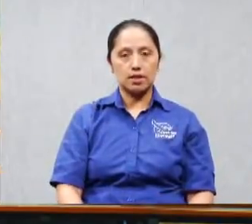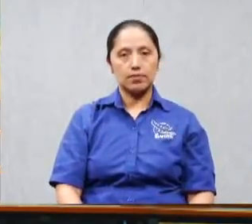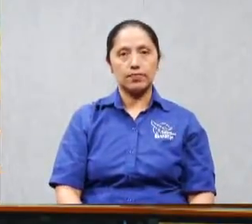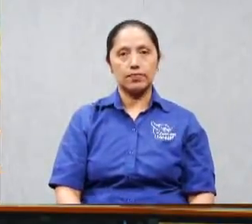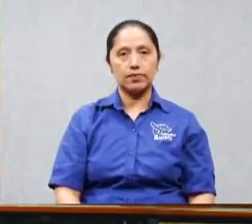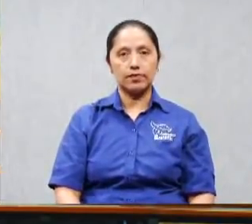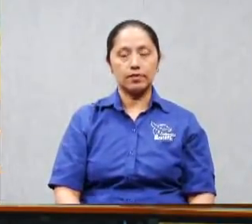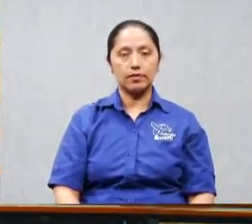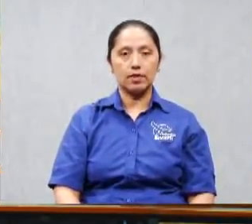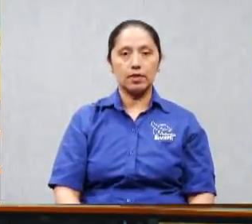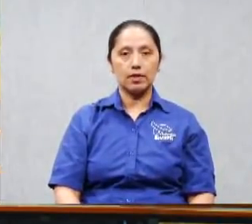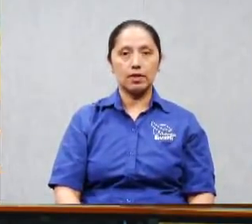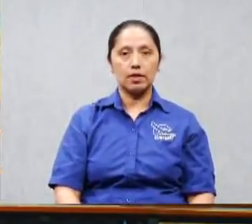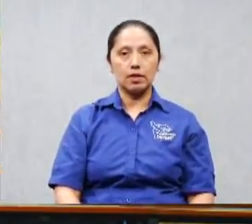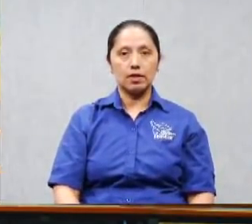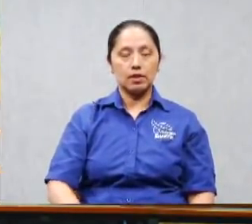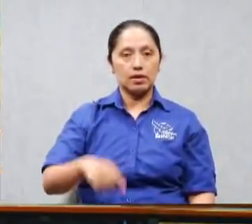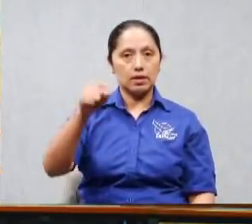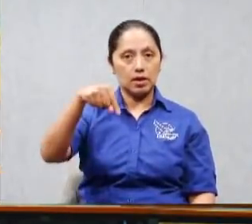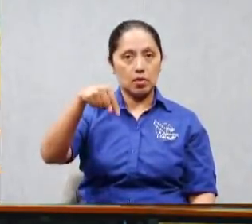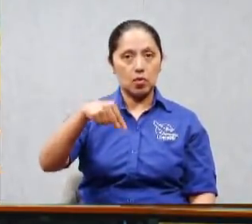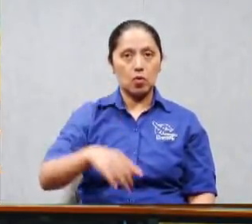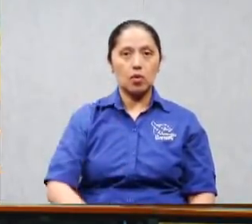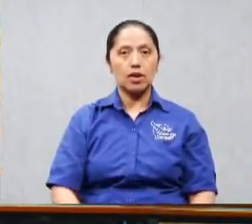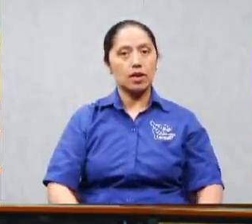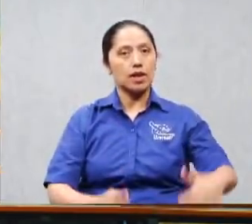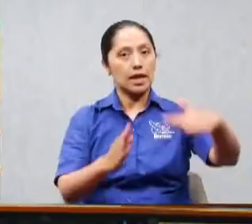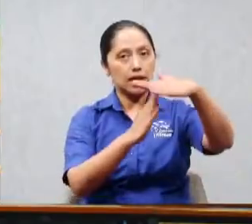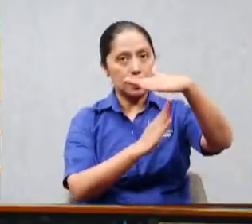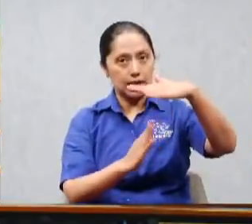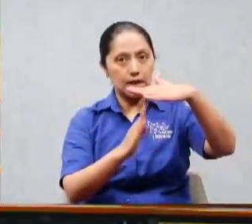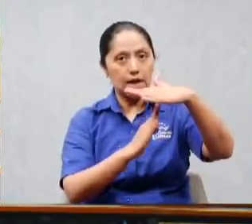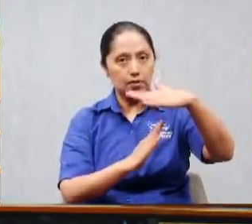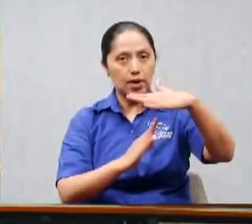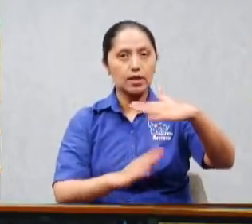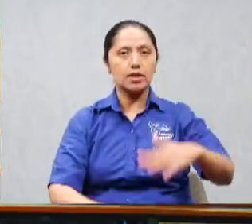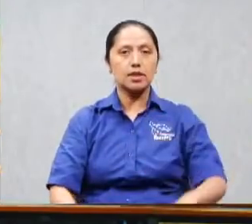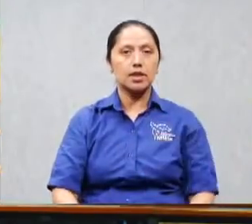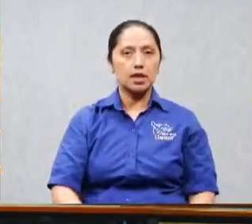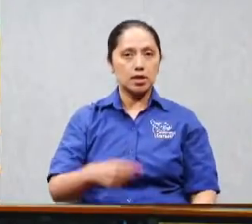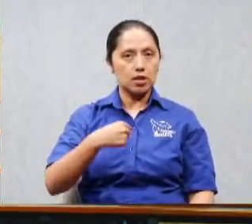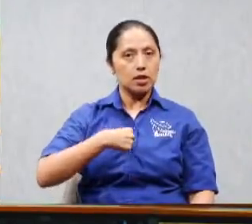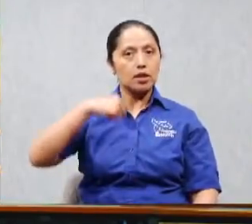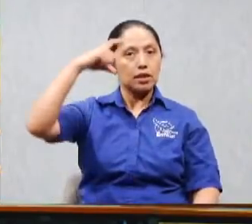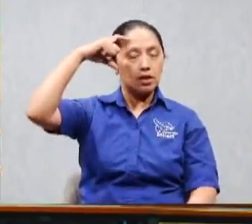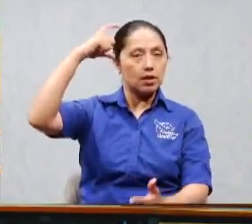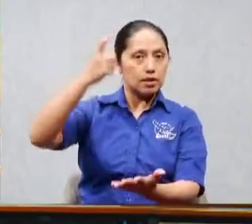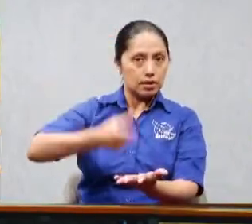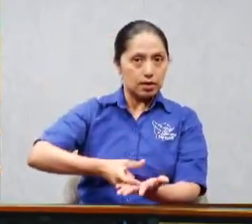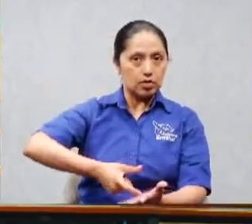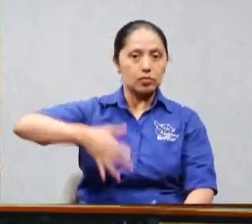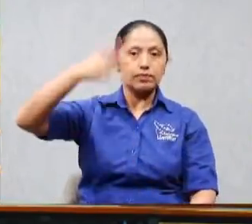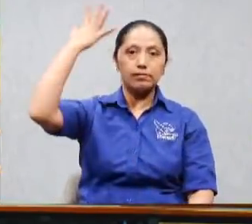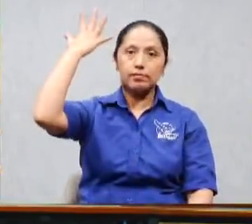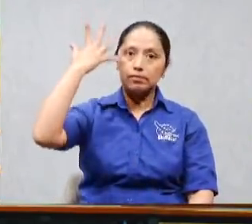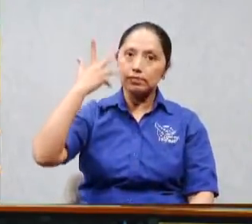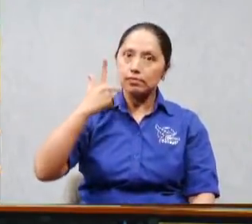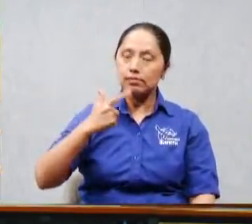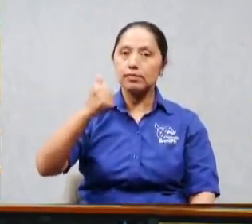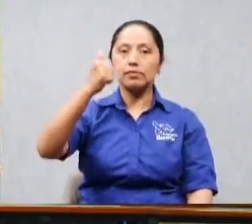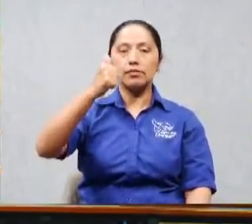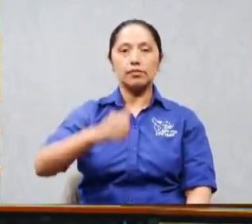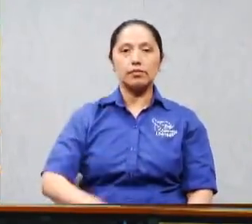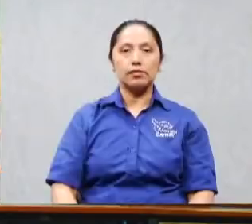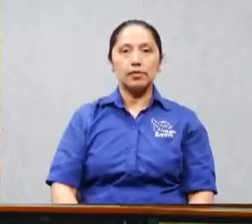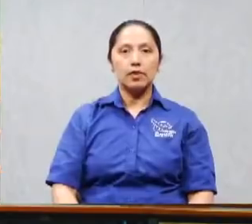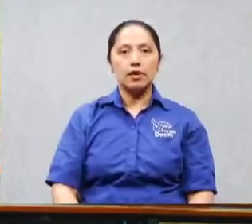Entonces, basándonos en esto, creo yo que todos los días deberíamos de tener una modificación de nuestros